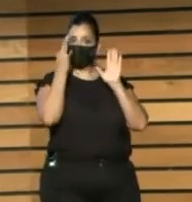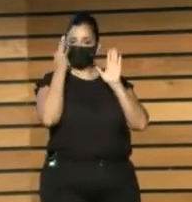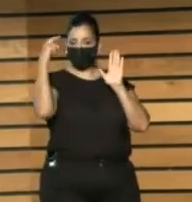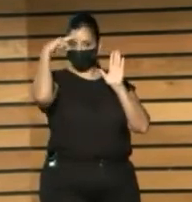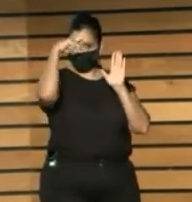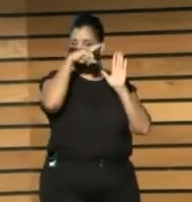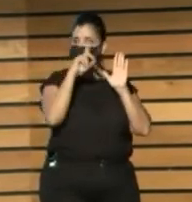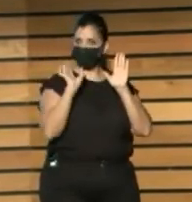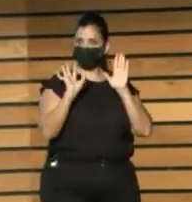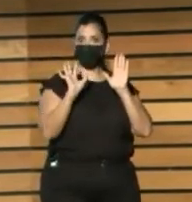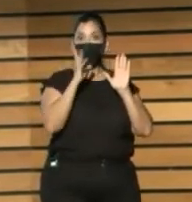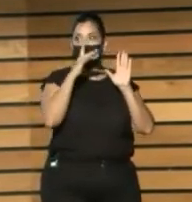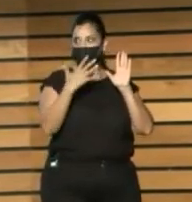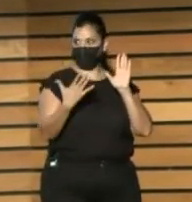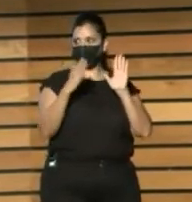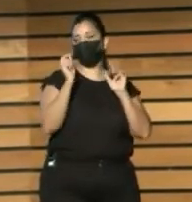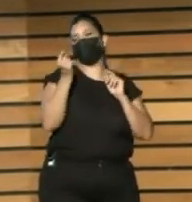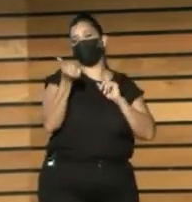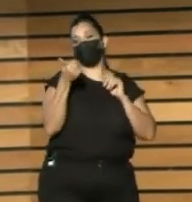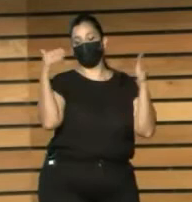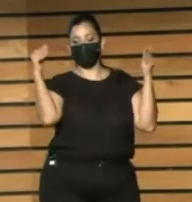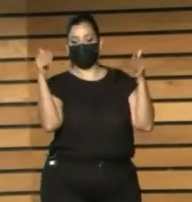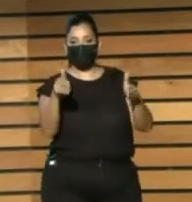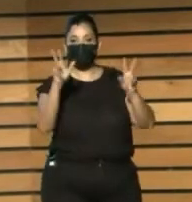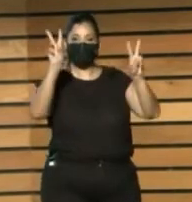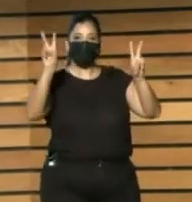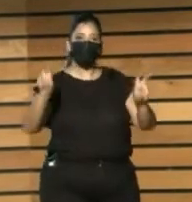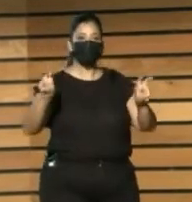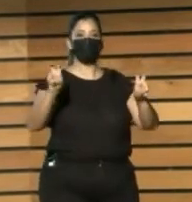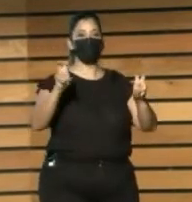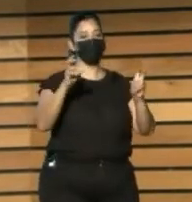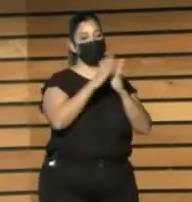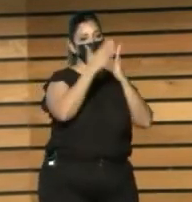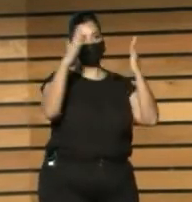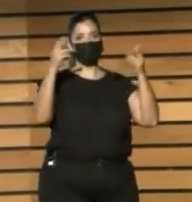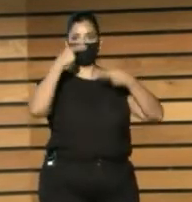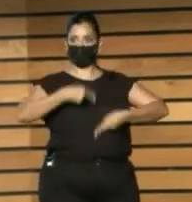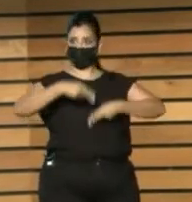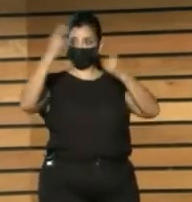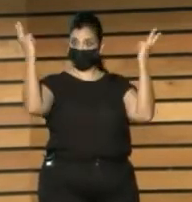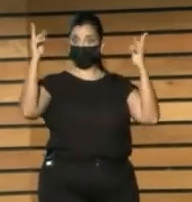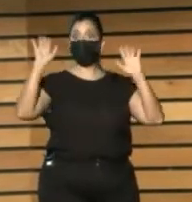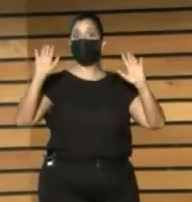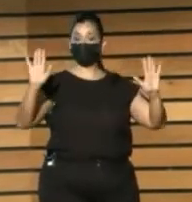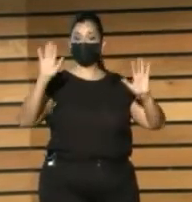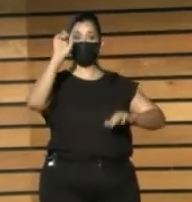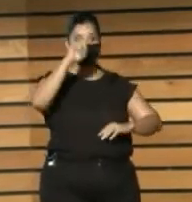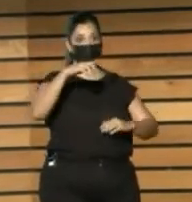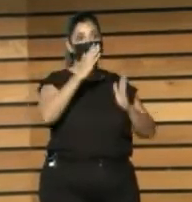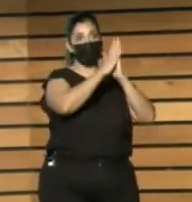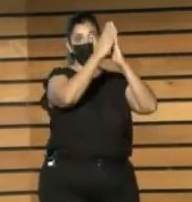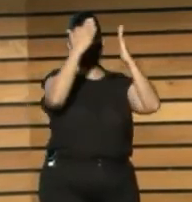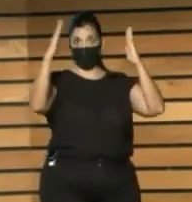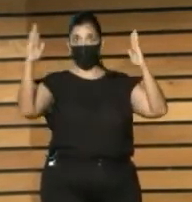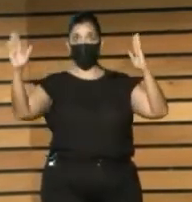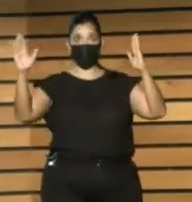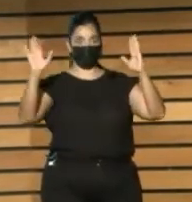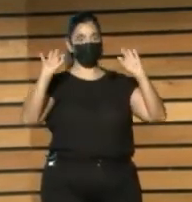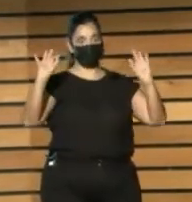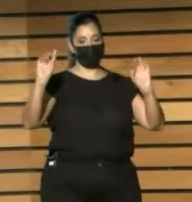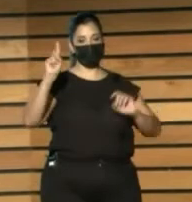Ahora nos Estamos Concentrando En bibliotecas Públicas Pero estas También son Complejas